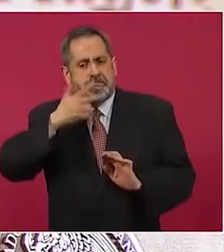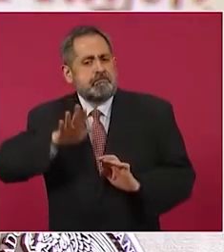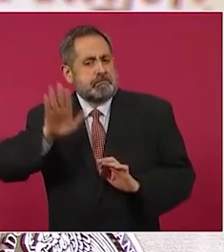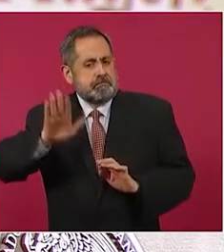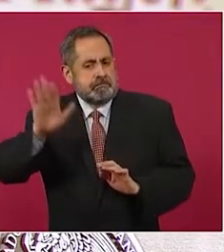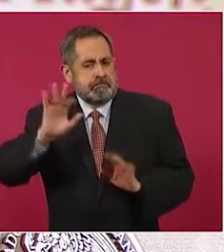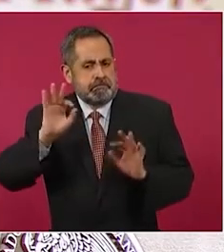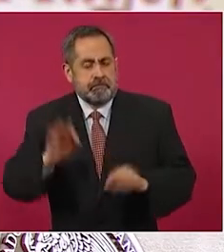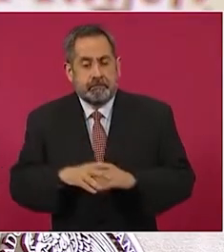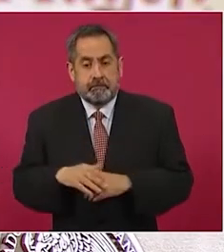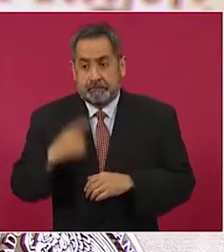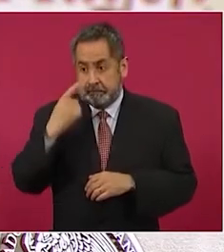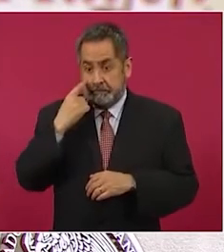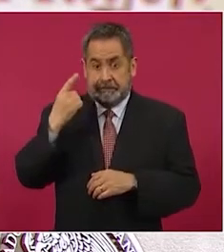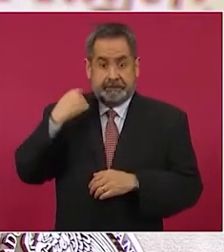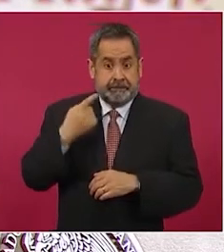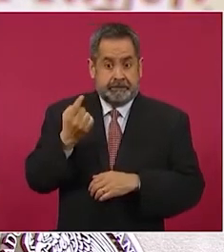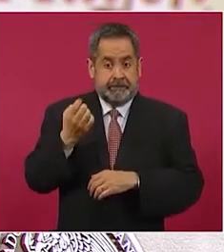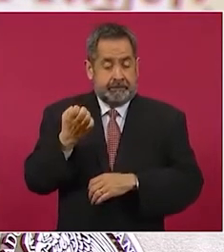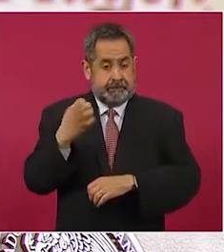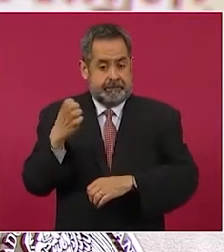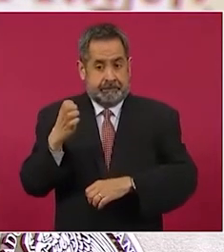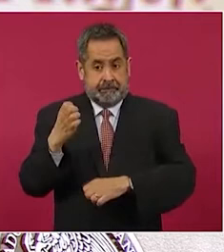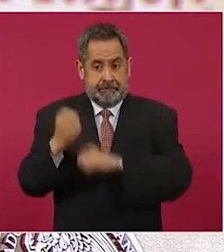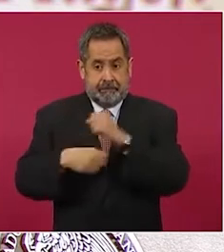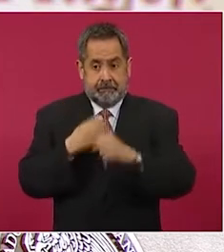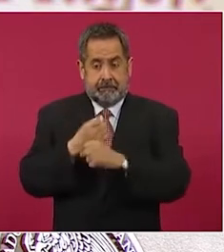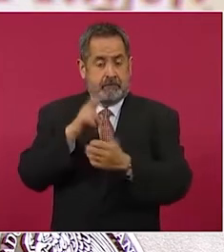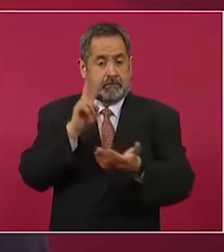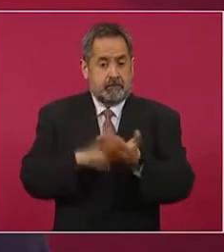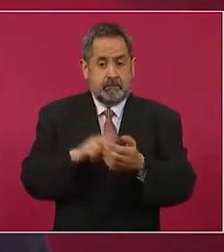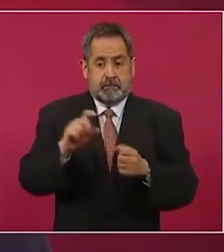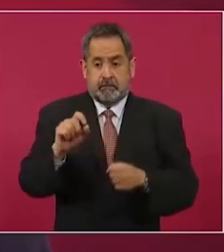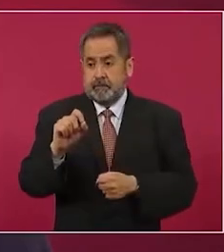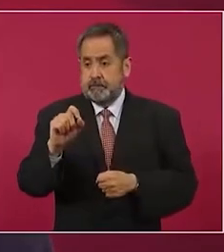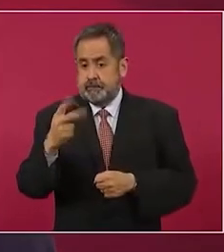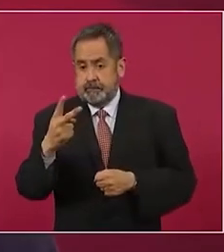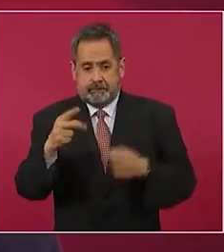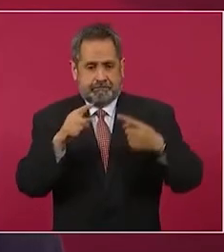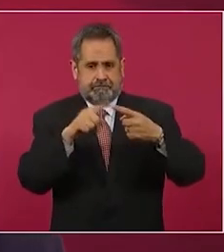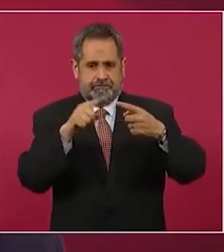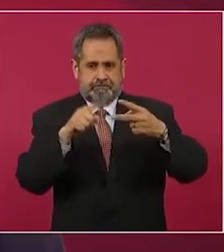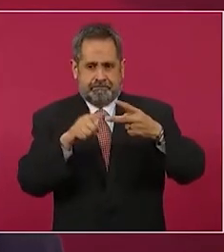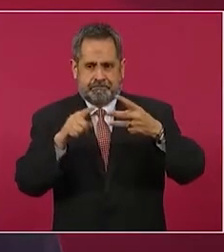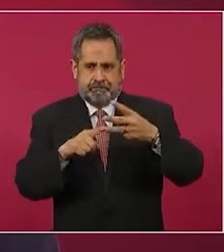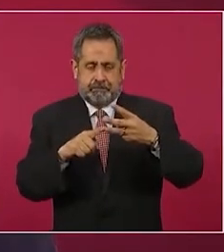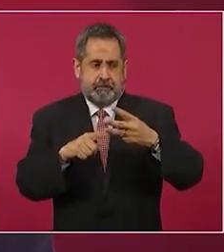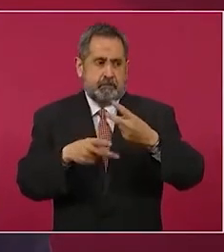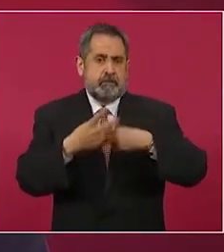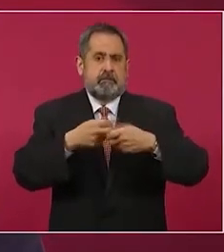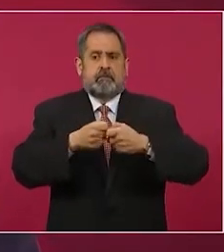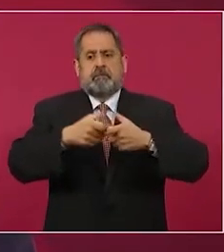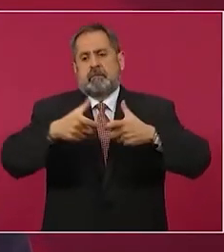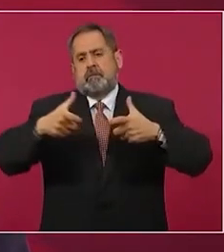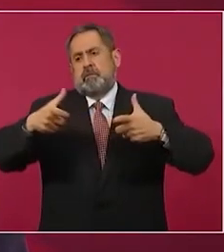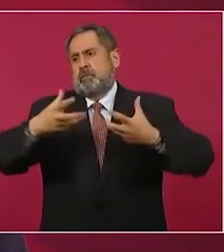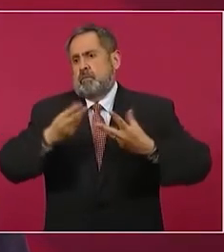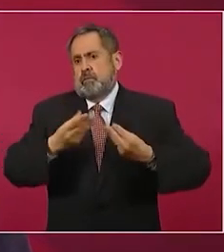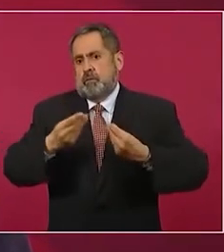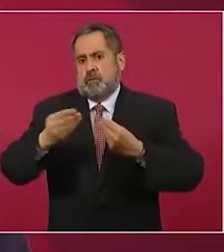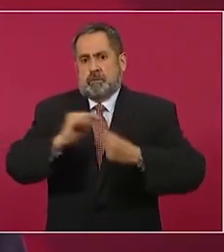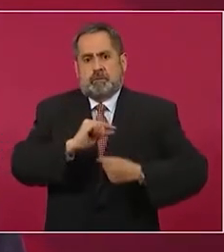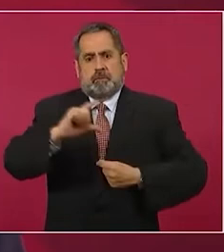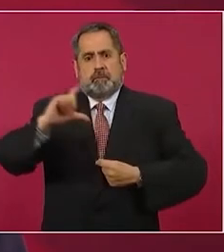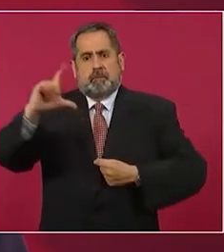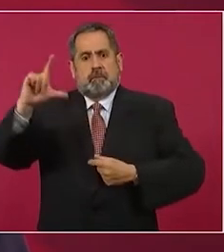lo siguiente, en las primeras tres semanas del año 2022, tuvimos cambios muy rápidos de aumento en la cantidad de casos,